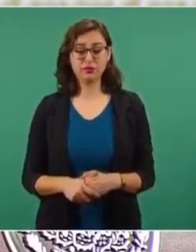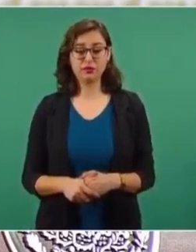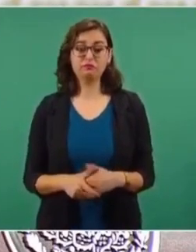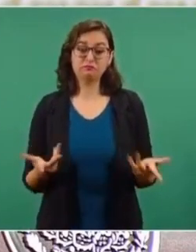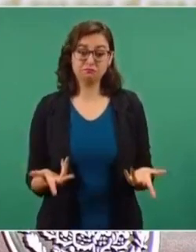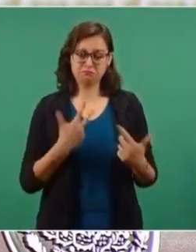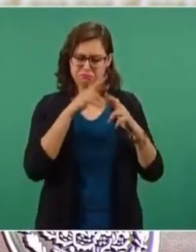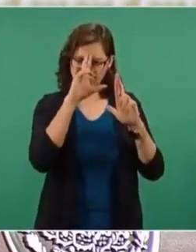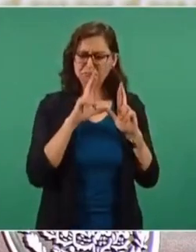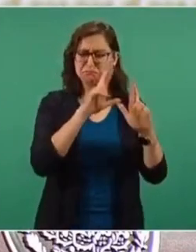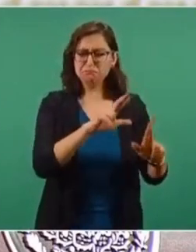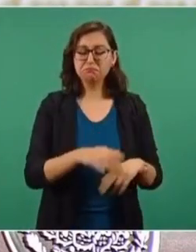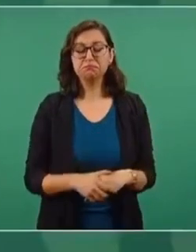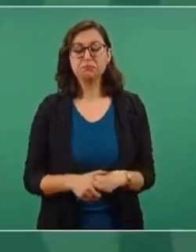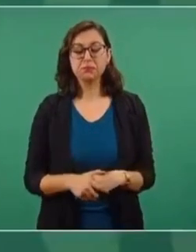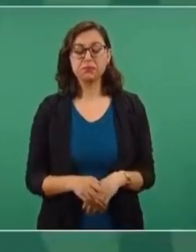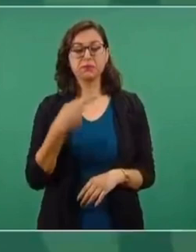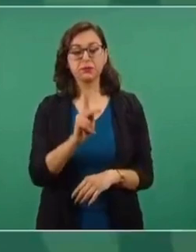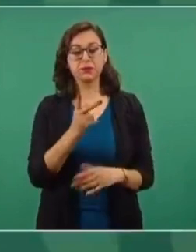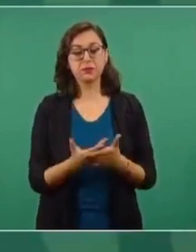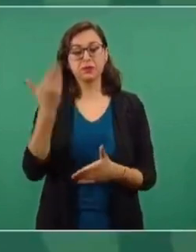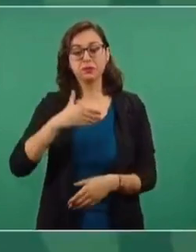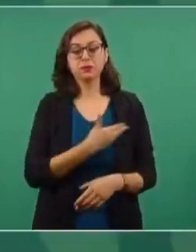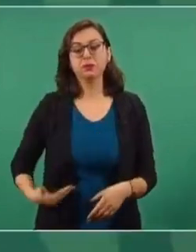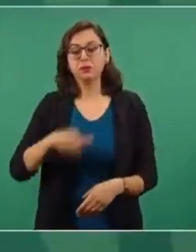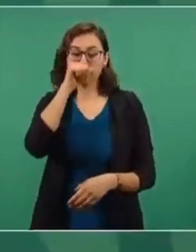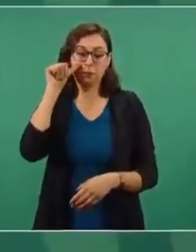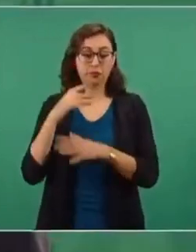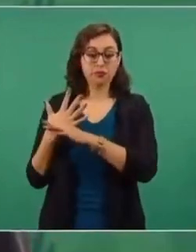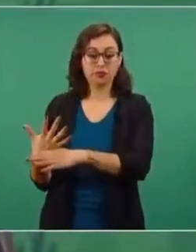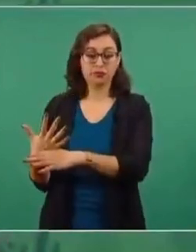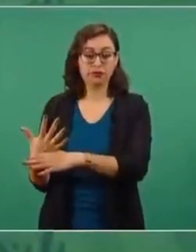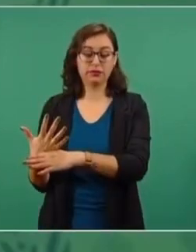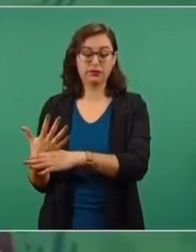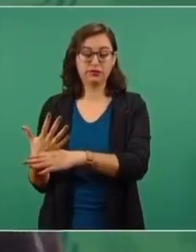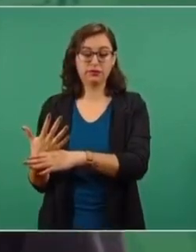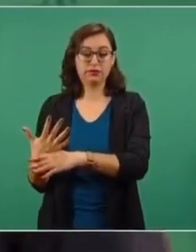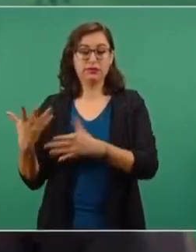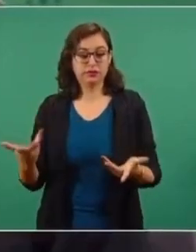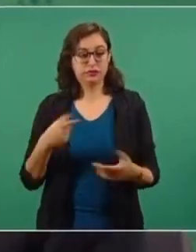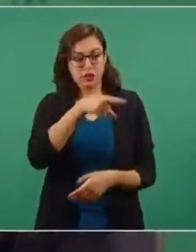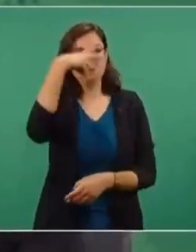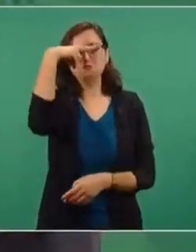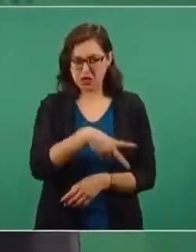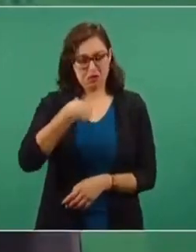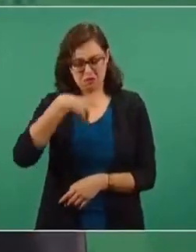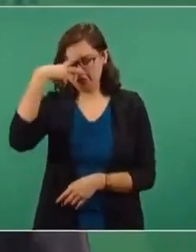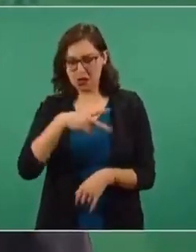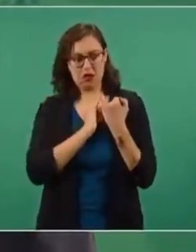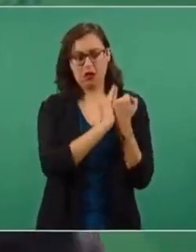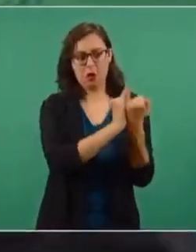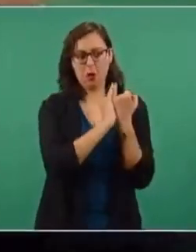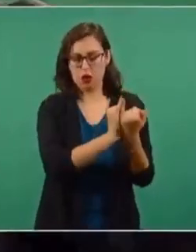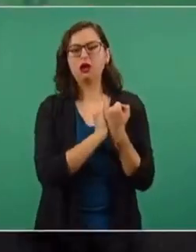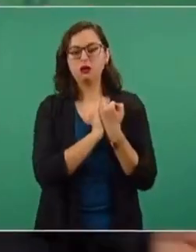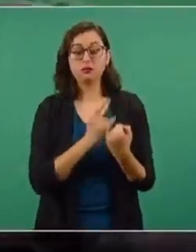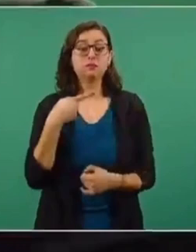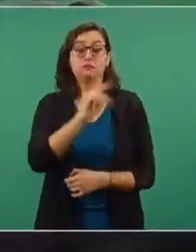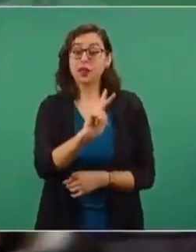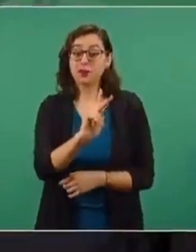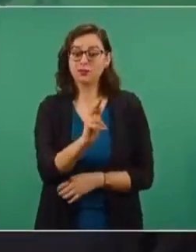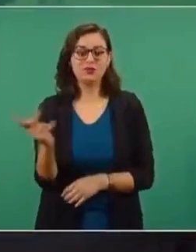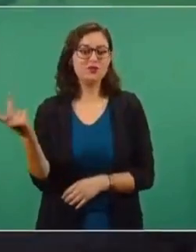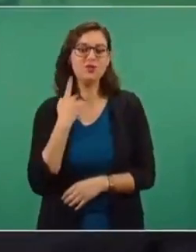Pero los respetamos, porque como decía el presidente Juárez, son nuestros hermanos, son mexicanos, pero